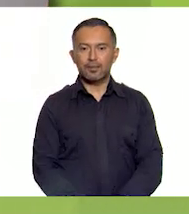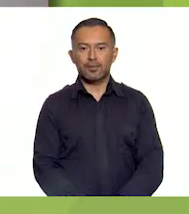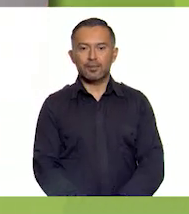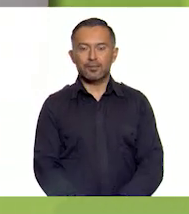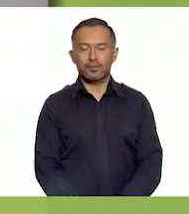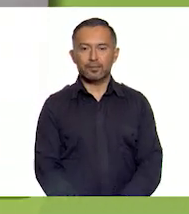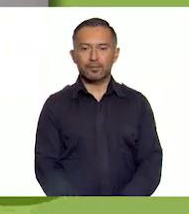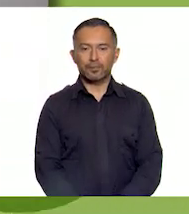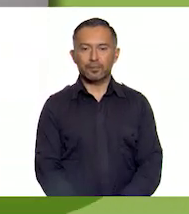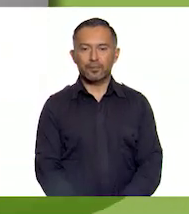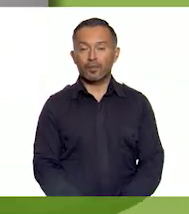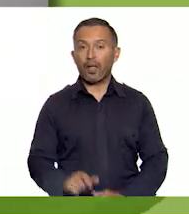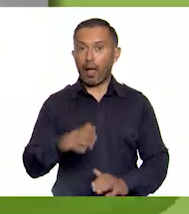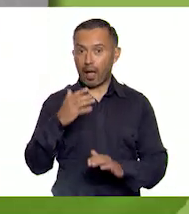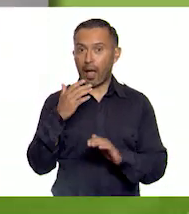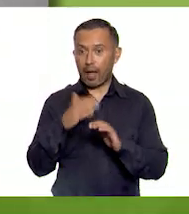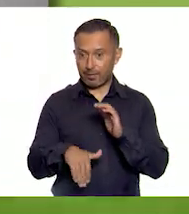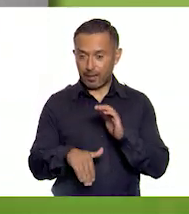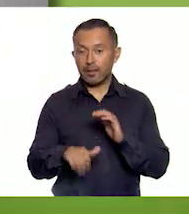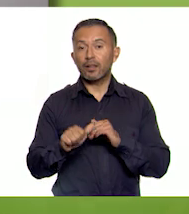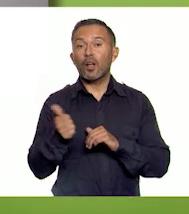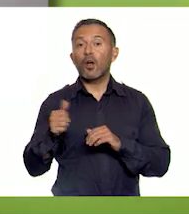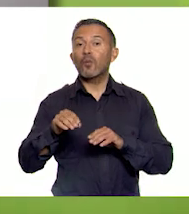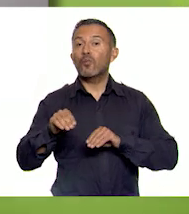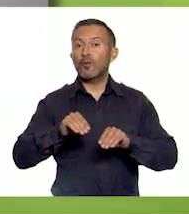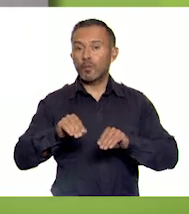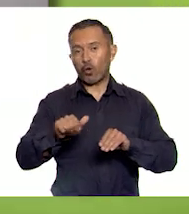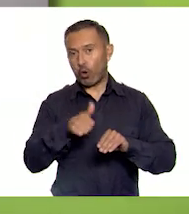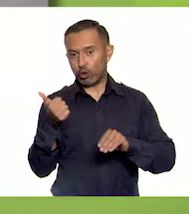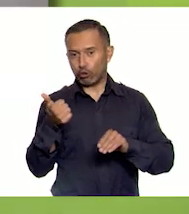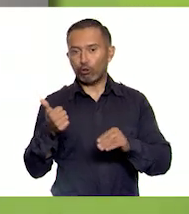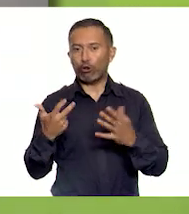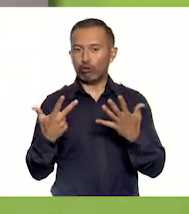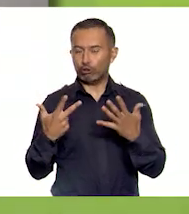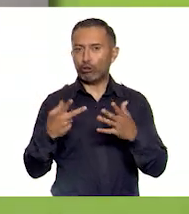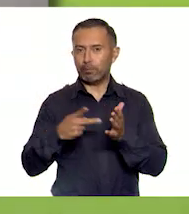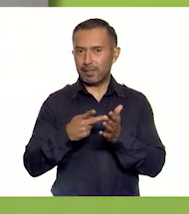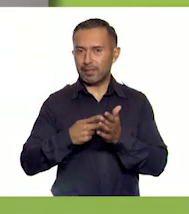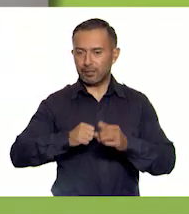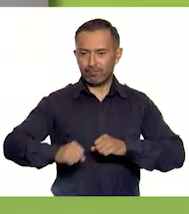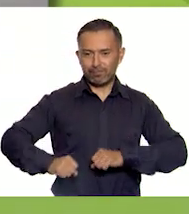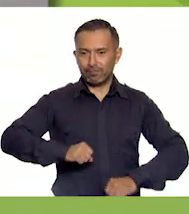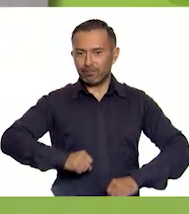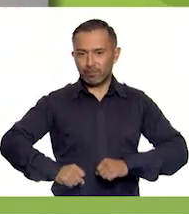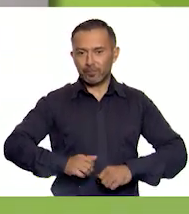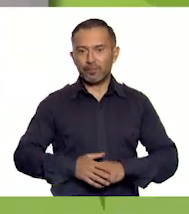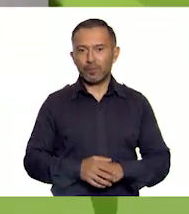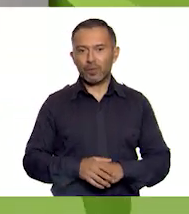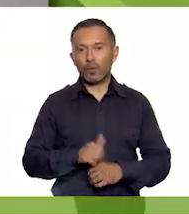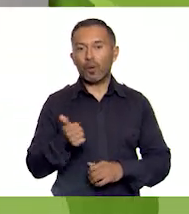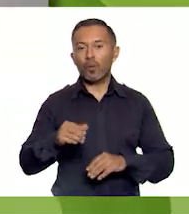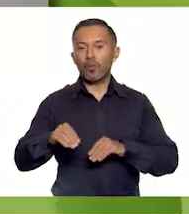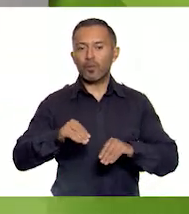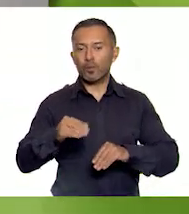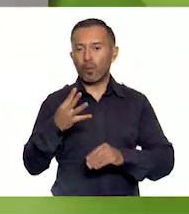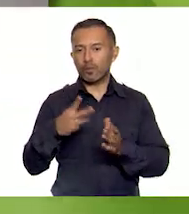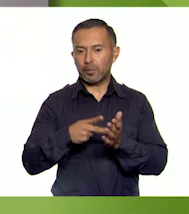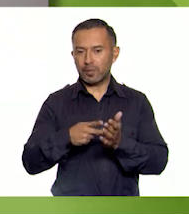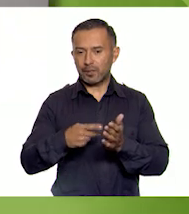Luego vamos a hacer este movimiento ocho veces. Vamos a hacer este movimiento cuatro veces.